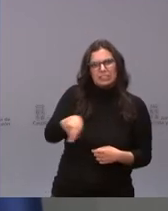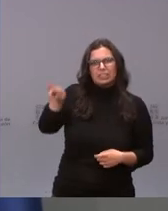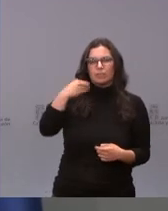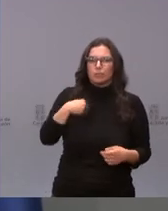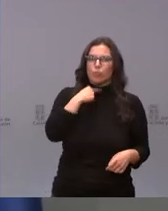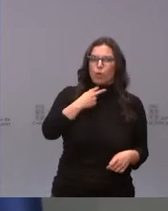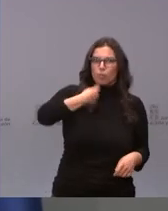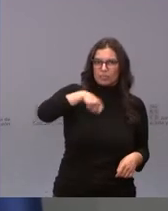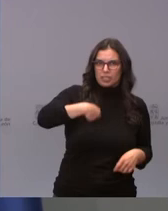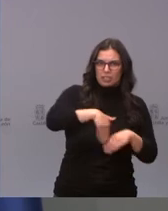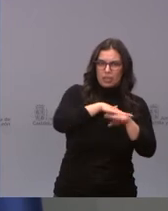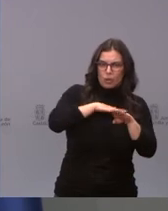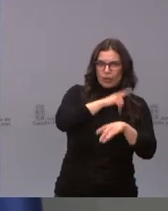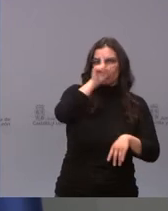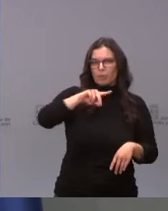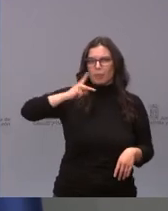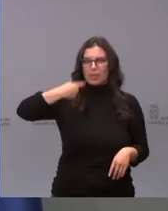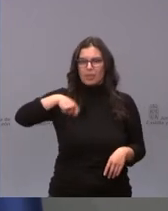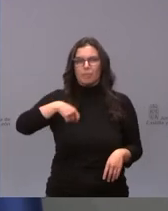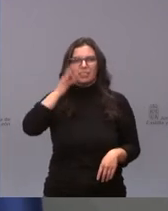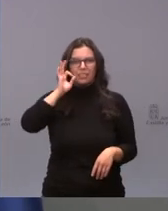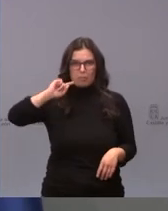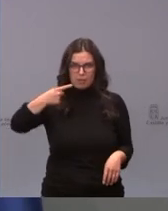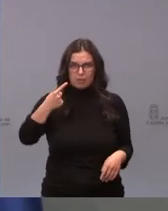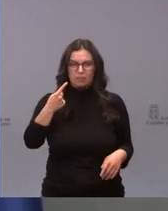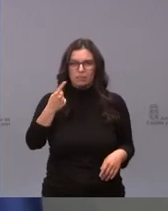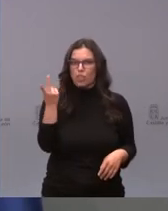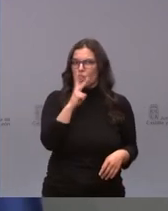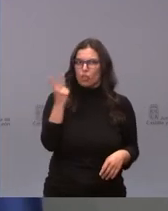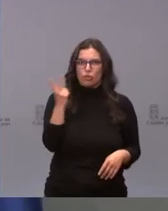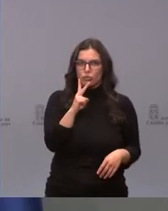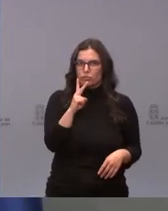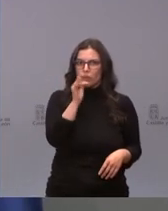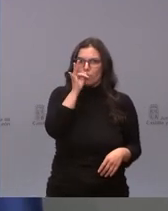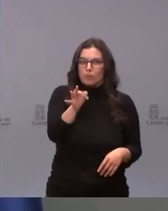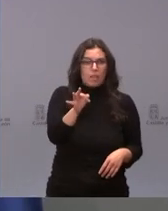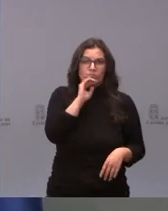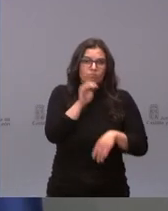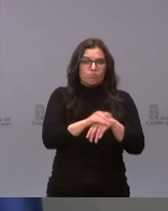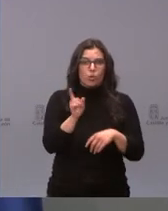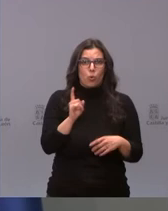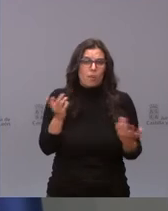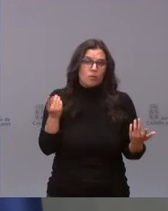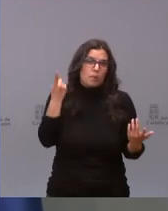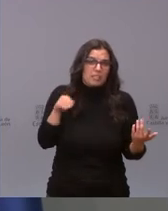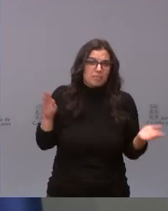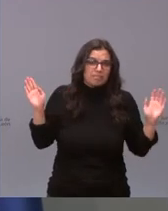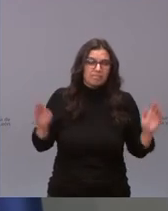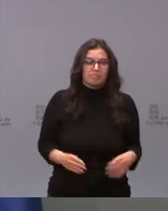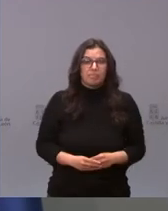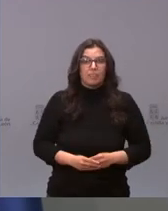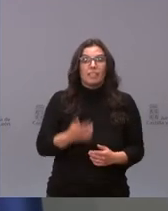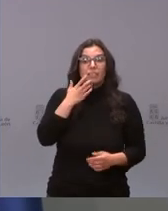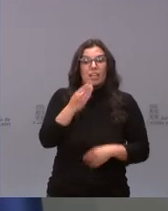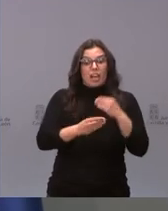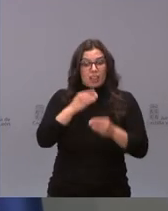del presidente como de la vicepresidenta primera. Es una promesa incumplida más. Y si esto ocurre, pues nos